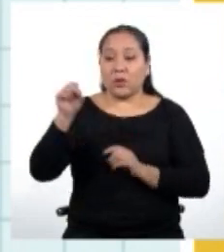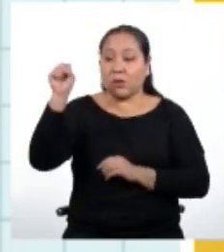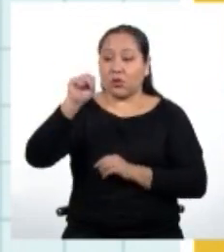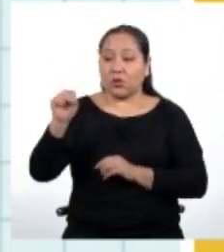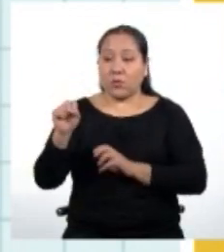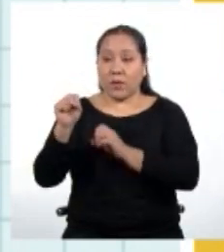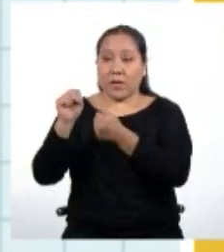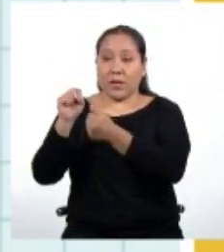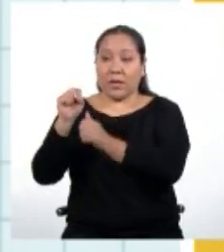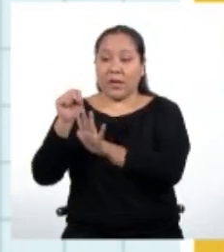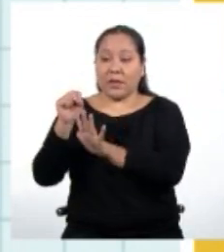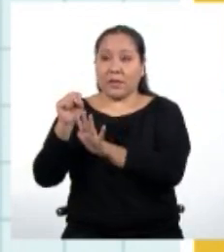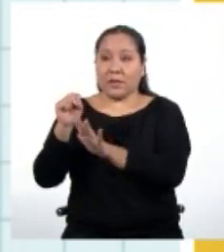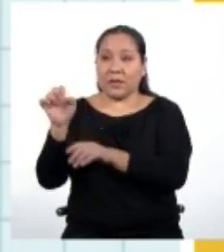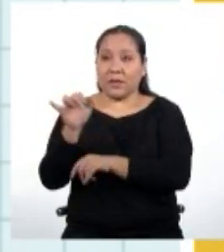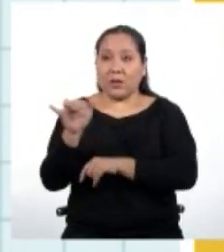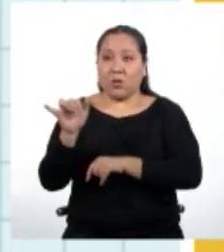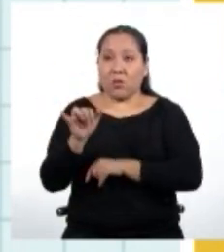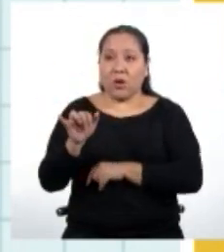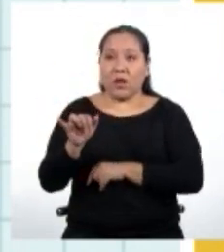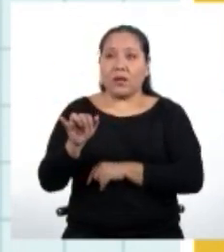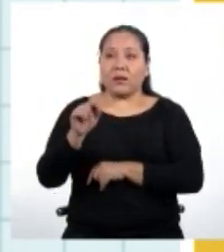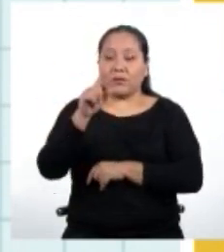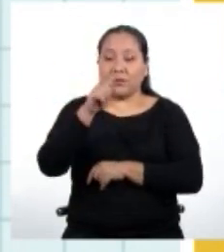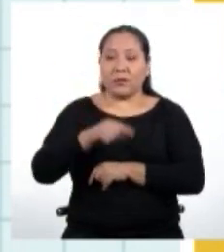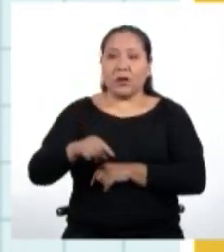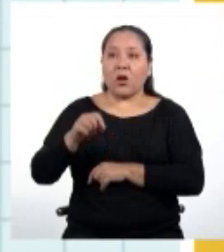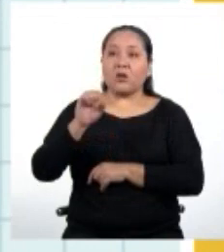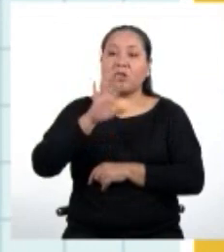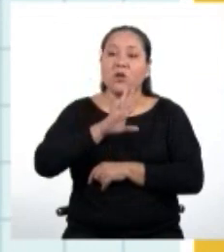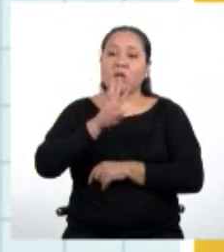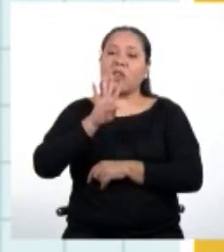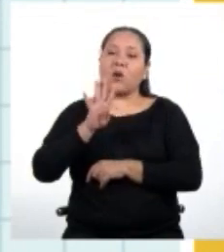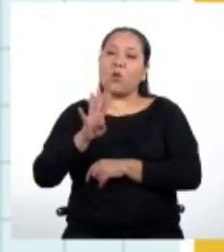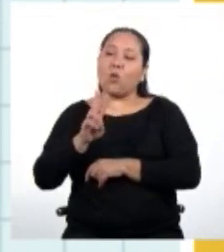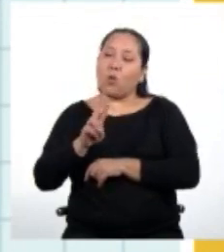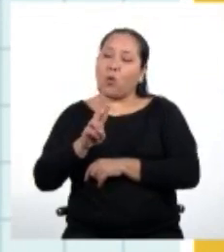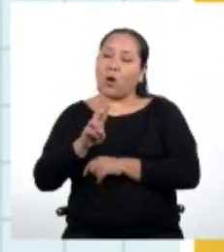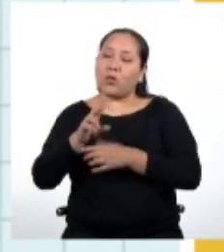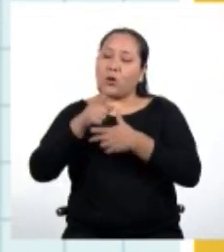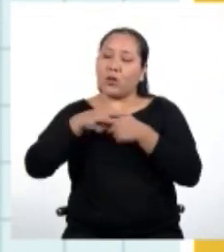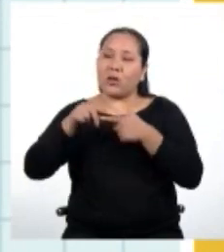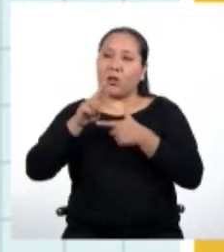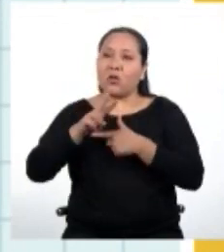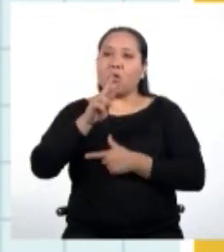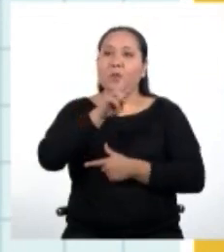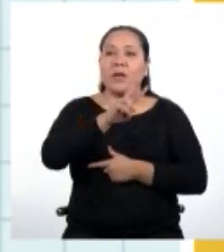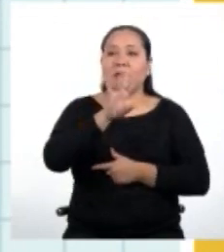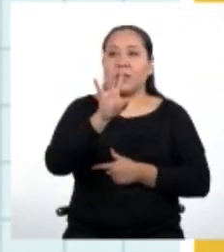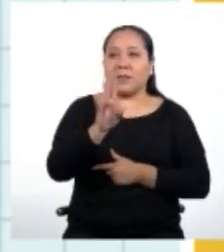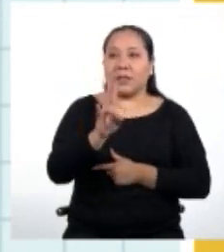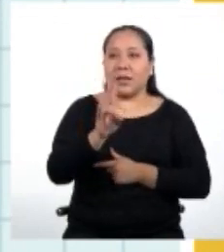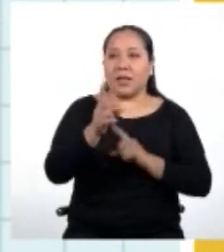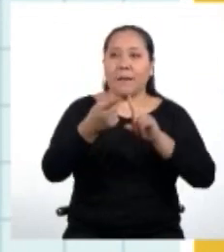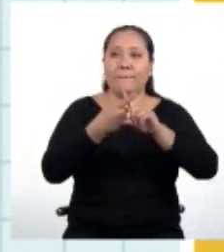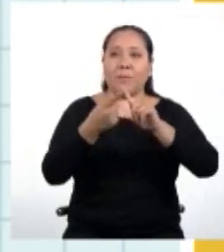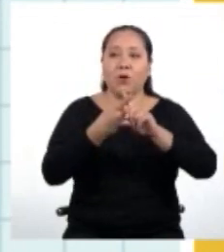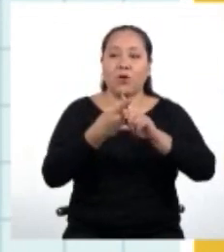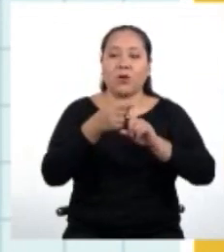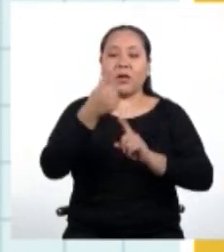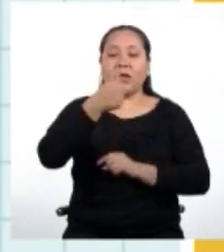primeros términos es igual al cociente de 54 y 2, que es 27, multiplicado por